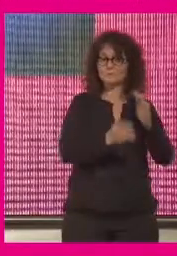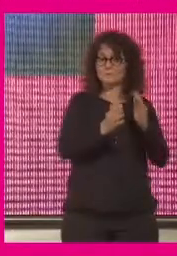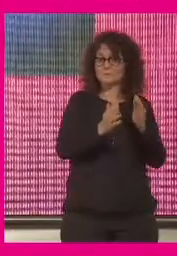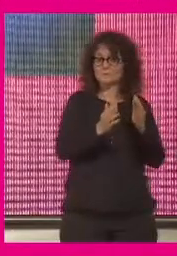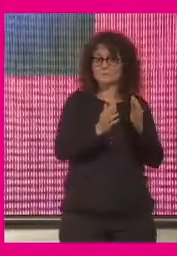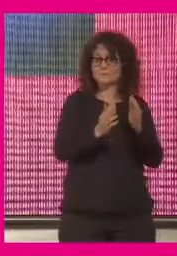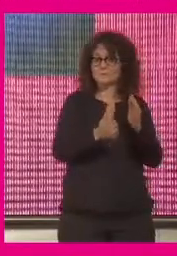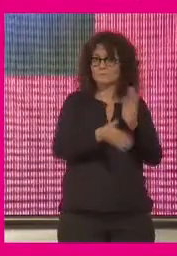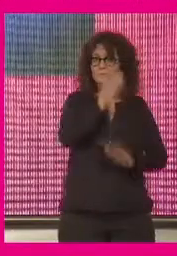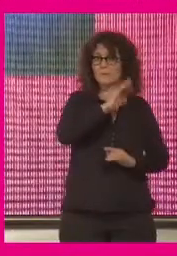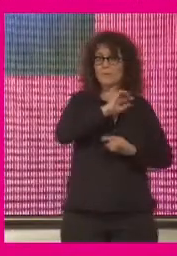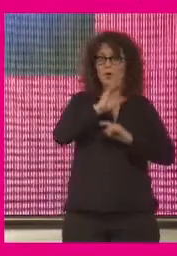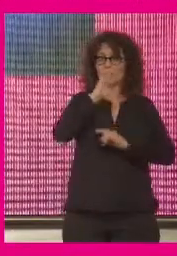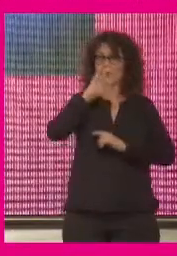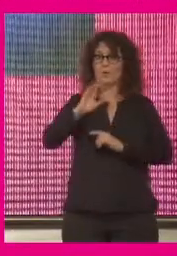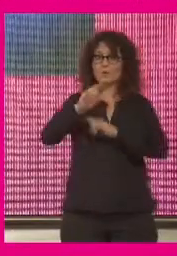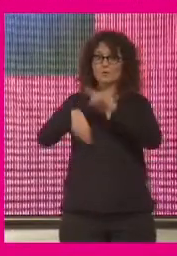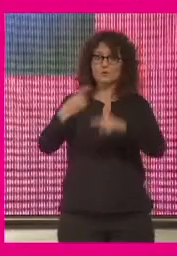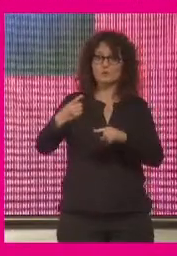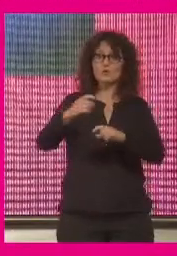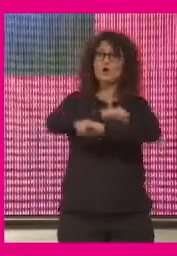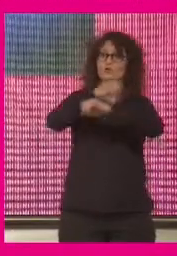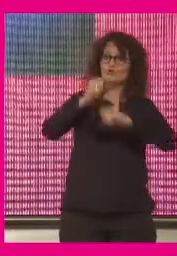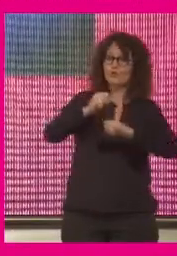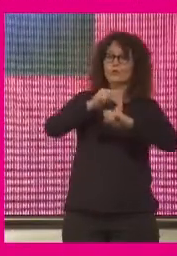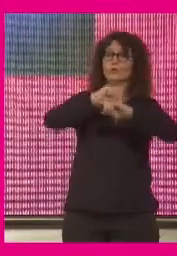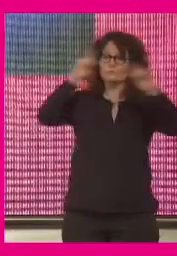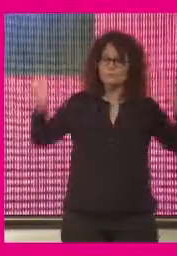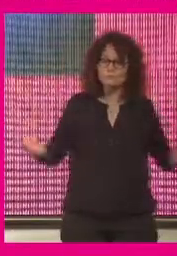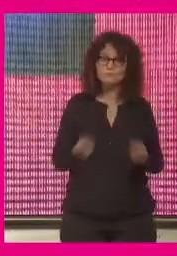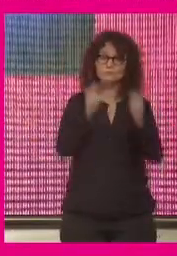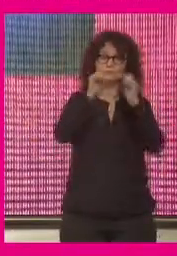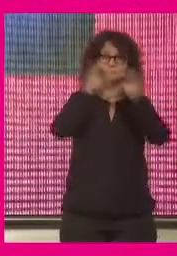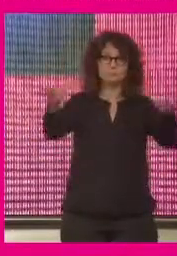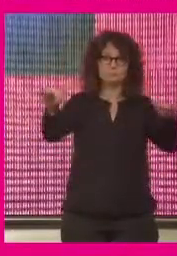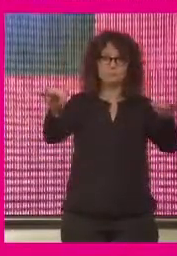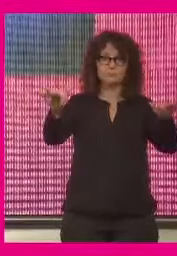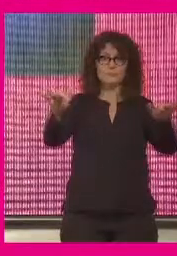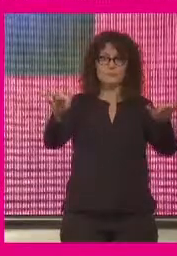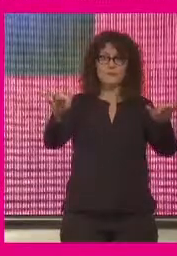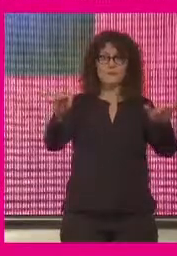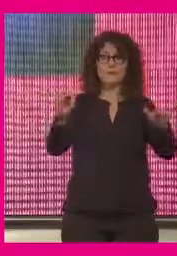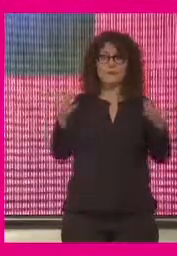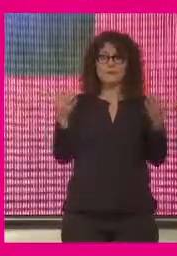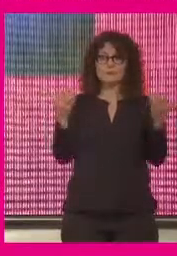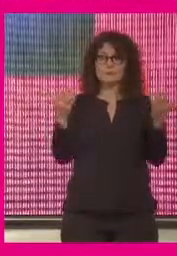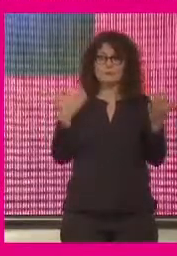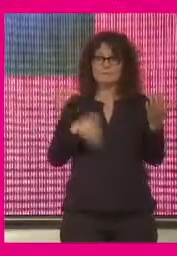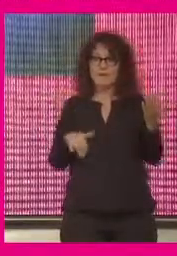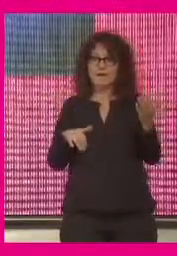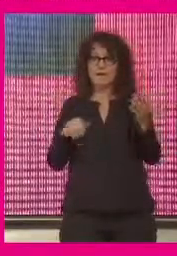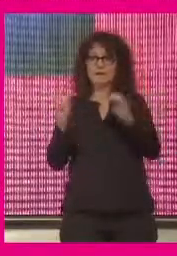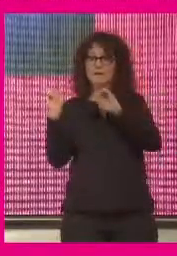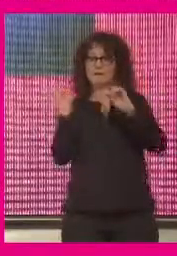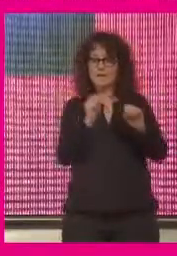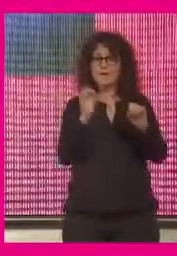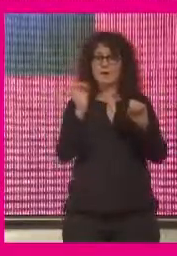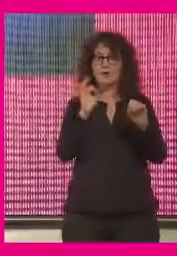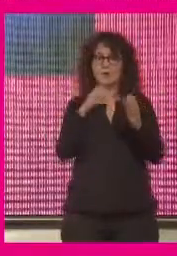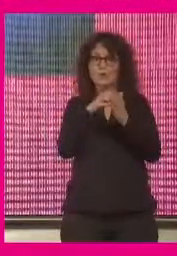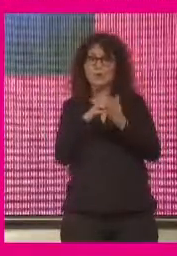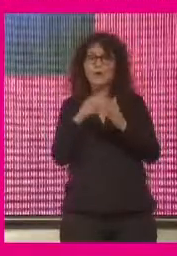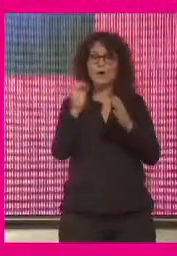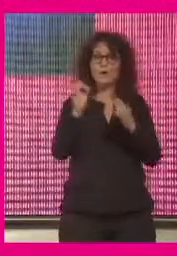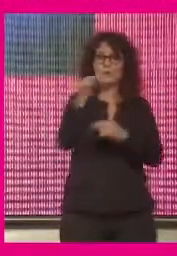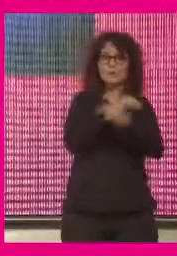cinco años después era muy sólido lo sacaba y entonces nadie podía de alguna manera rechazarlo contrariarlo